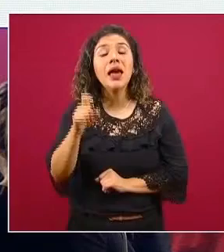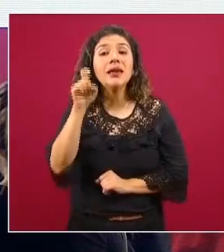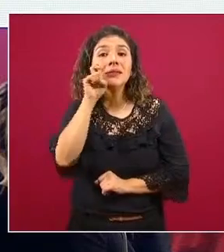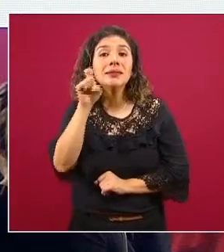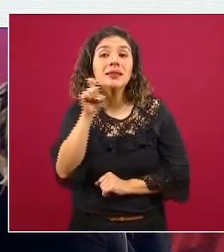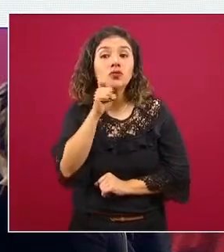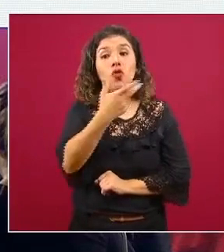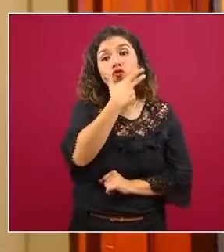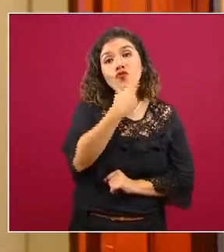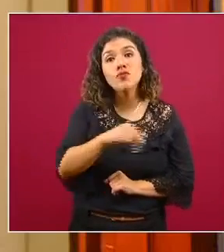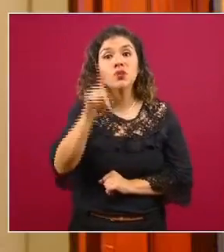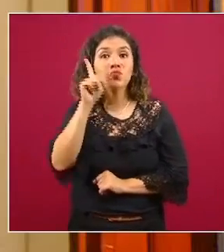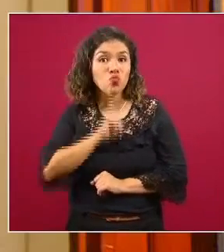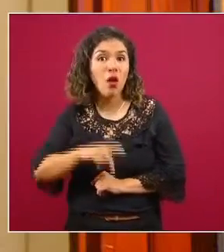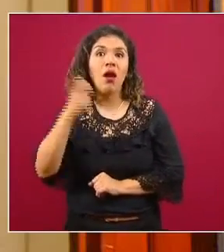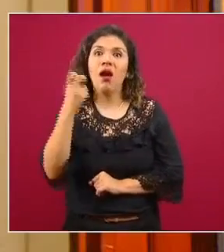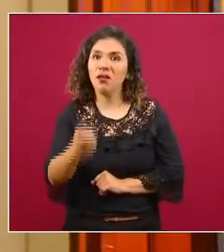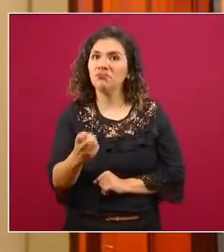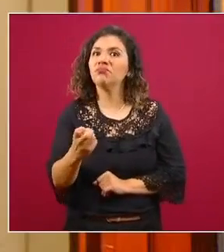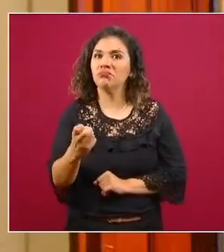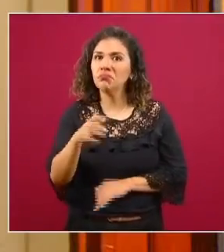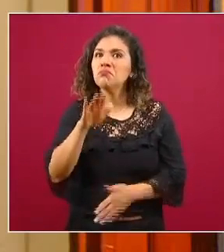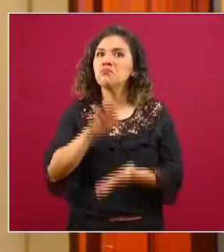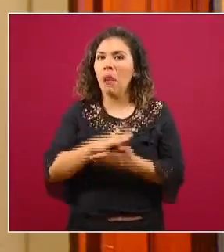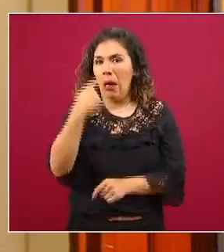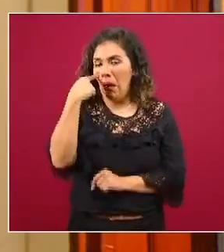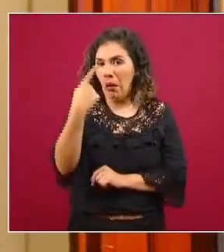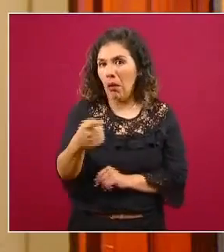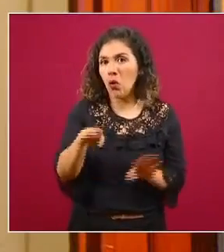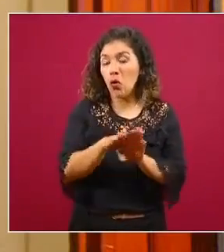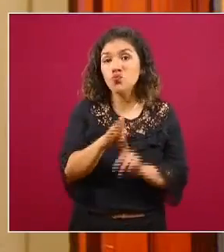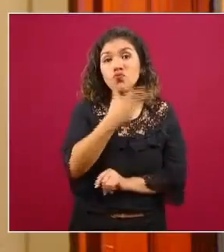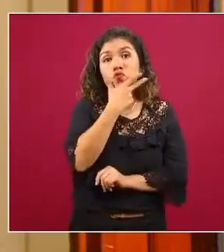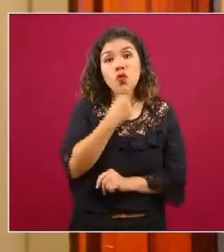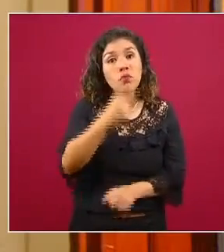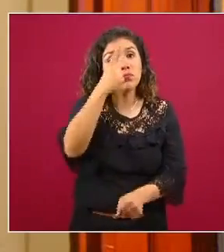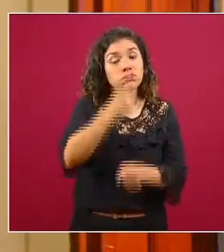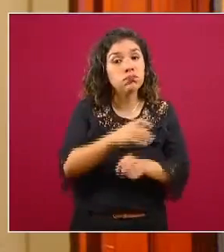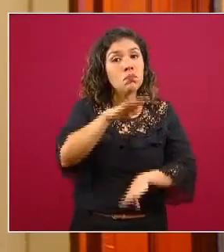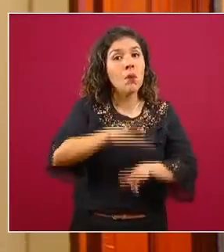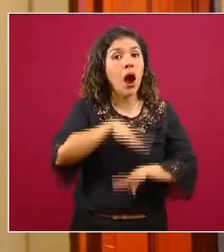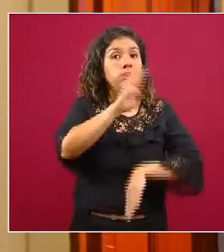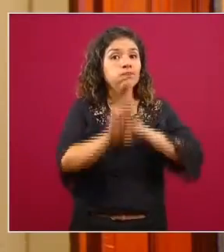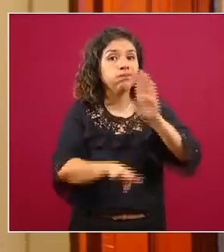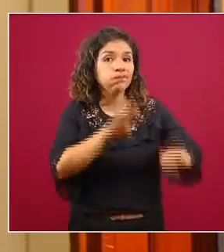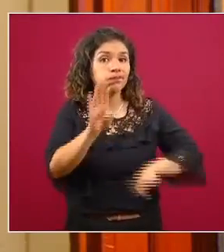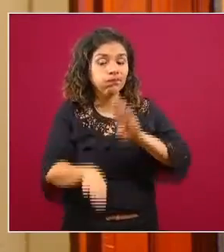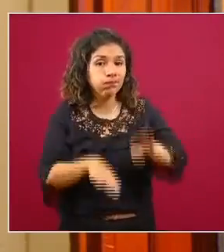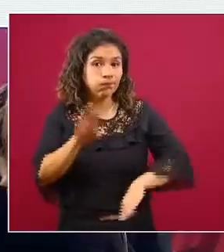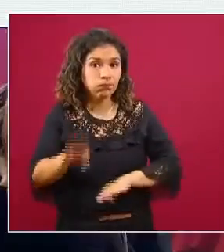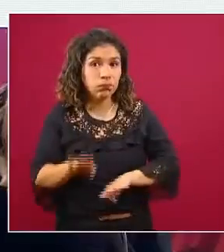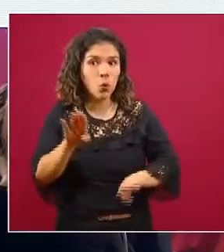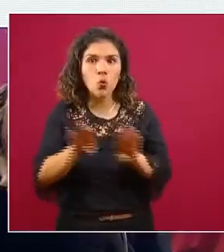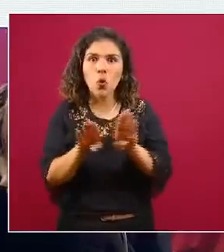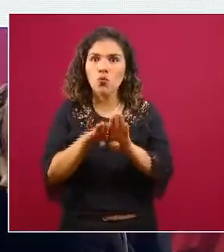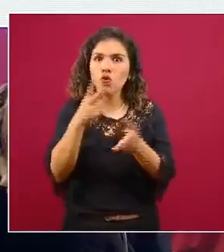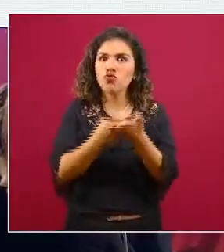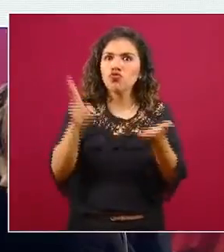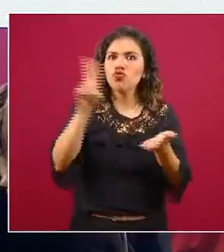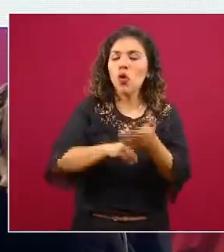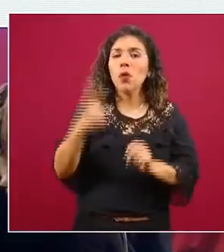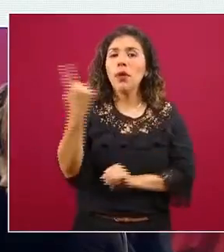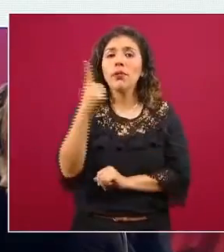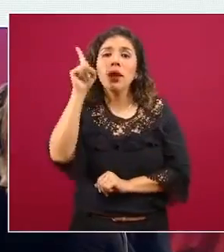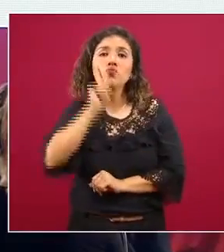mucho que ver en la mortalidad los hombres están siendo más afectados casi el doble que las mujeres